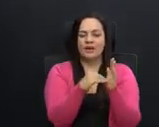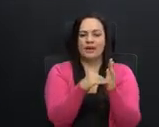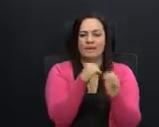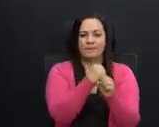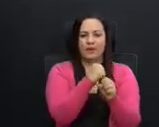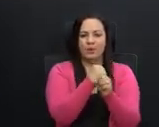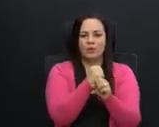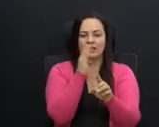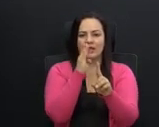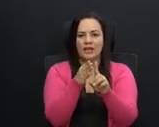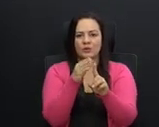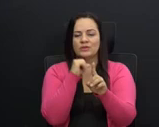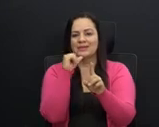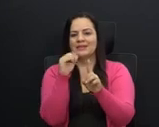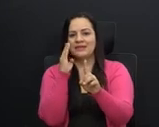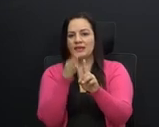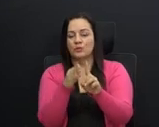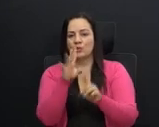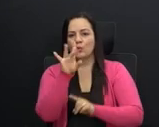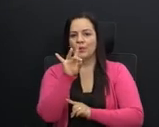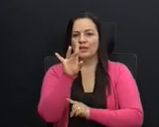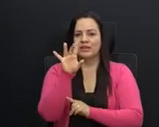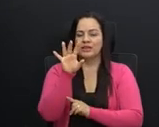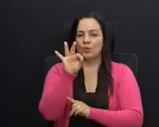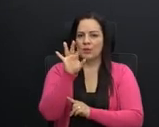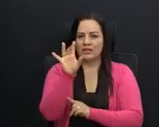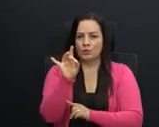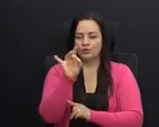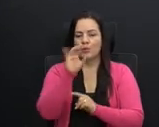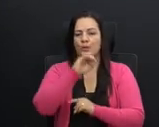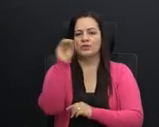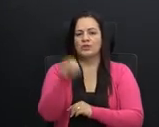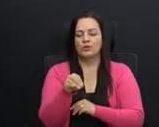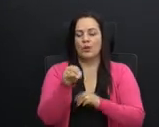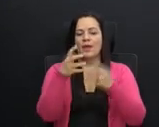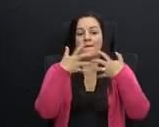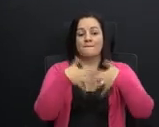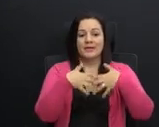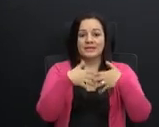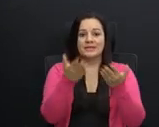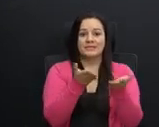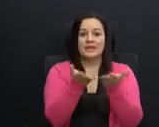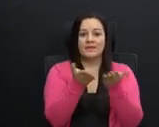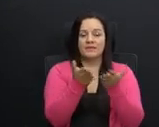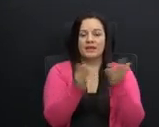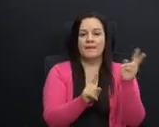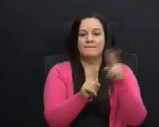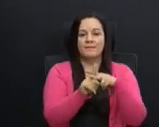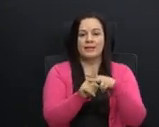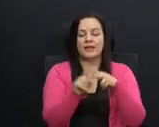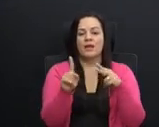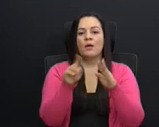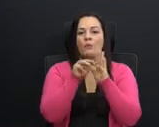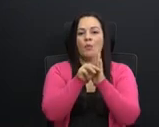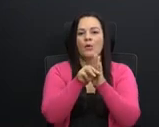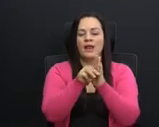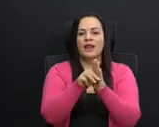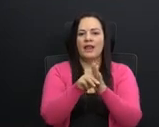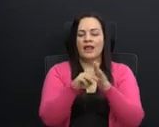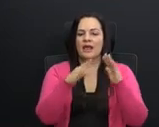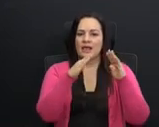indirectos. Además, el 98 por ciento de las empresas de servicios están implementando modalidad de